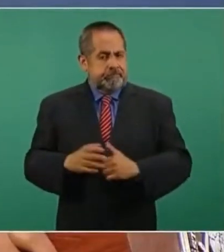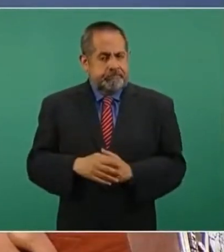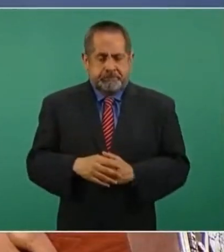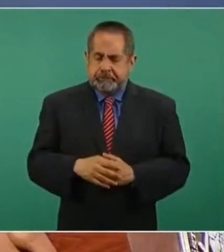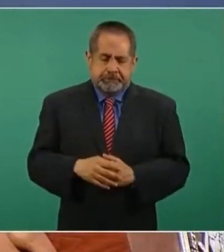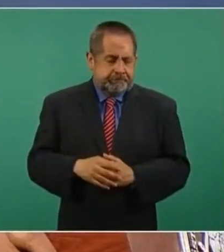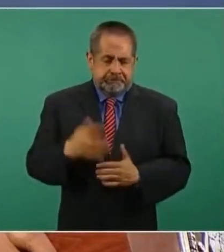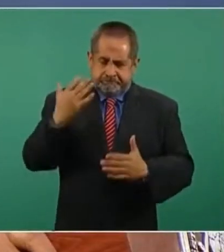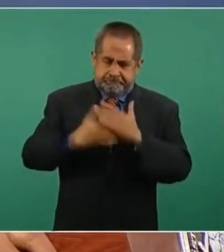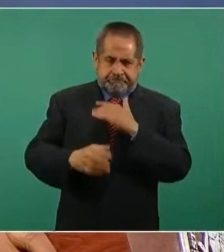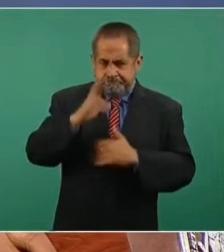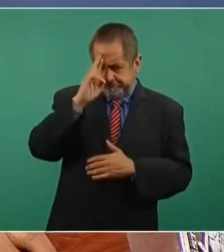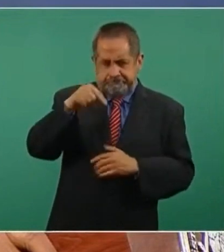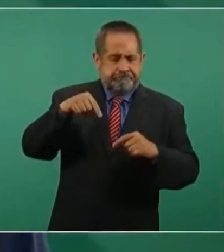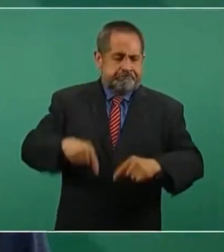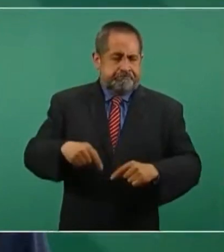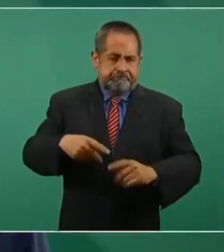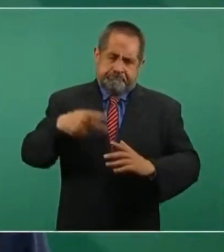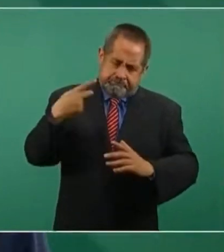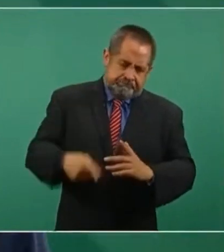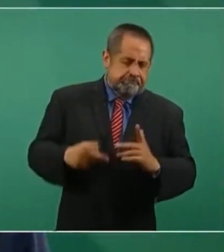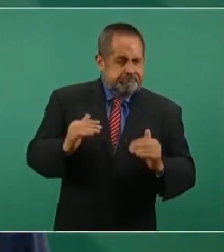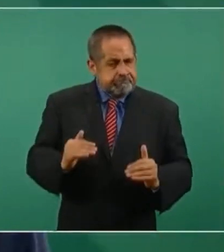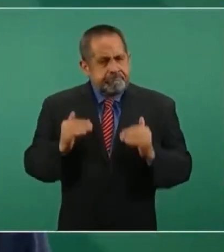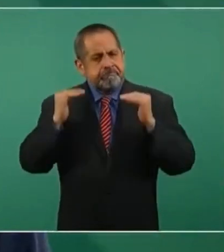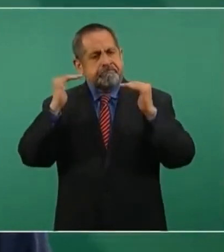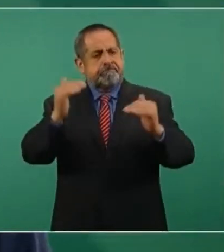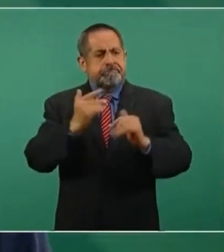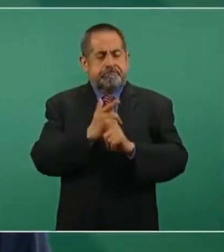vulnere nuestra soberanía.